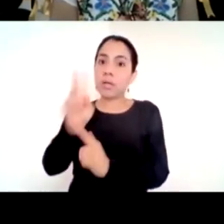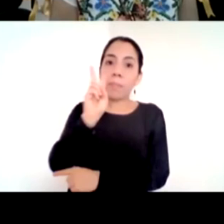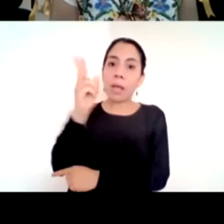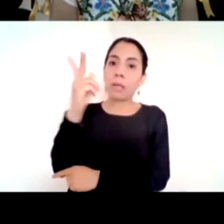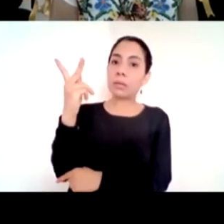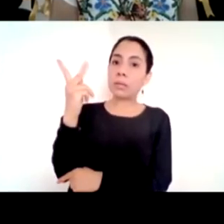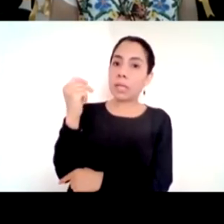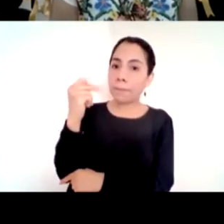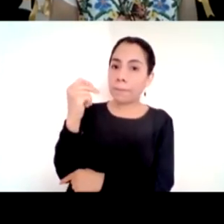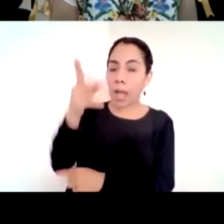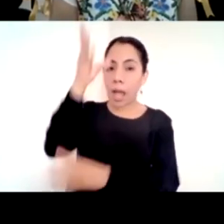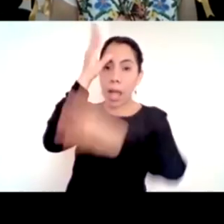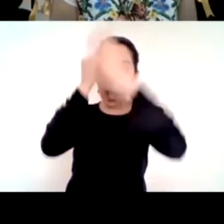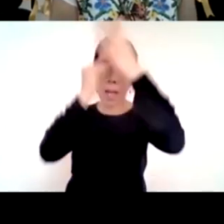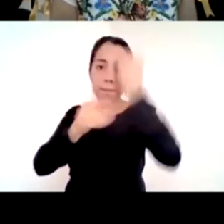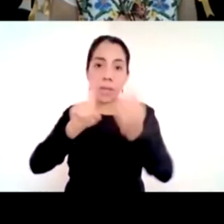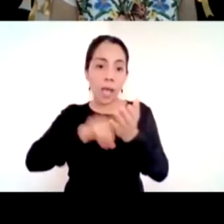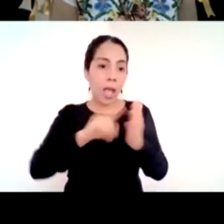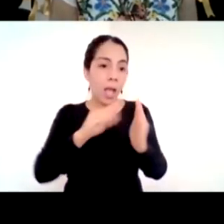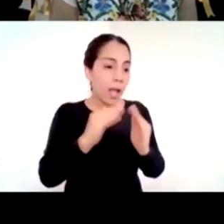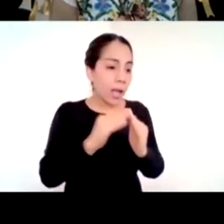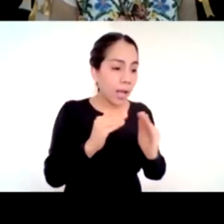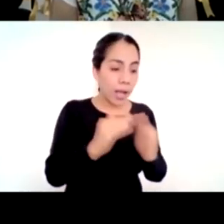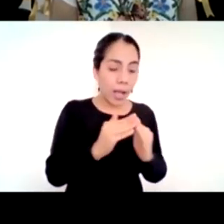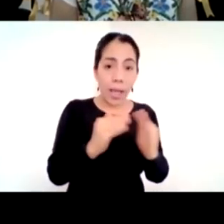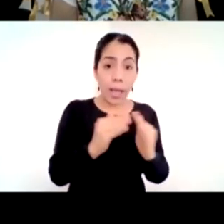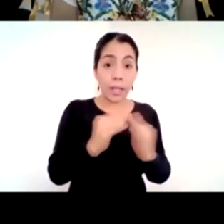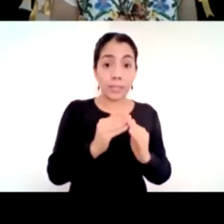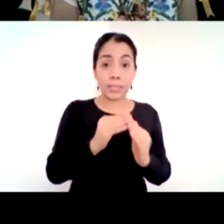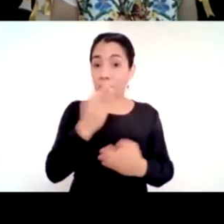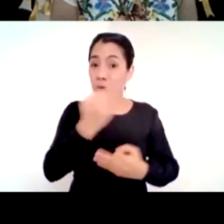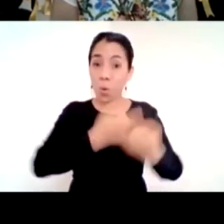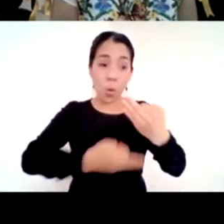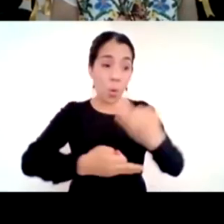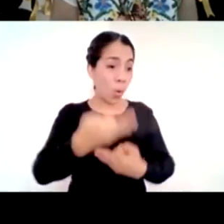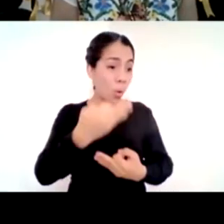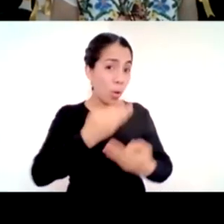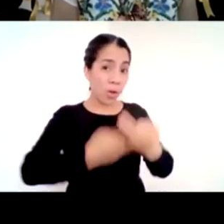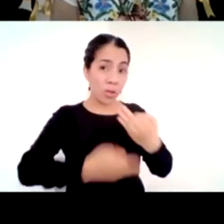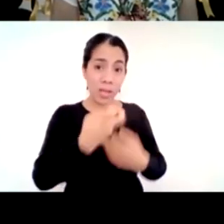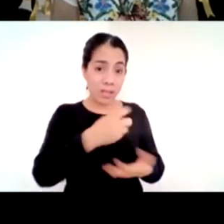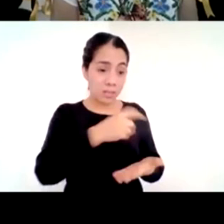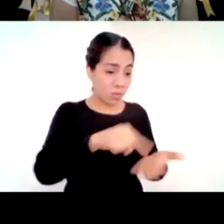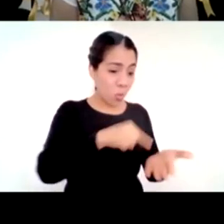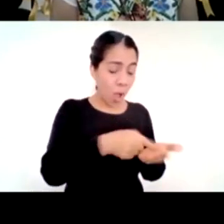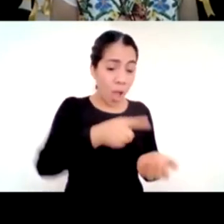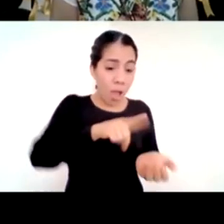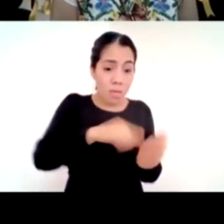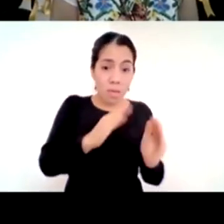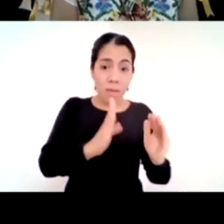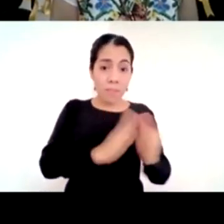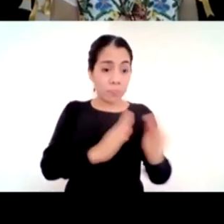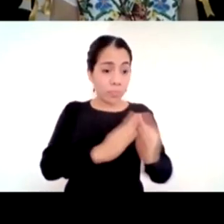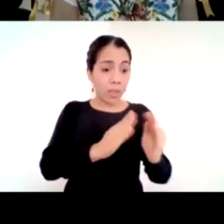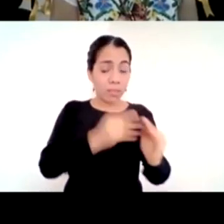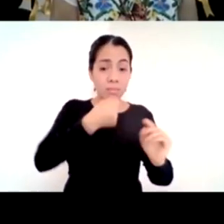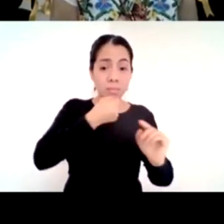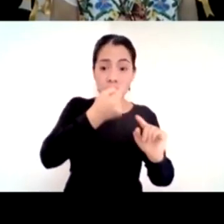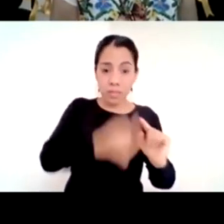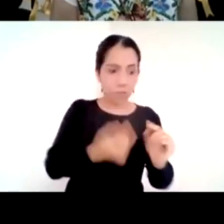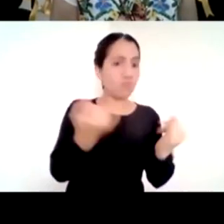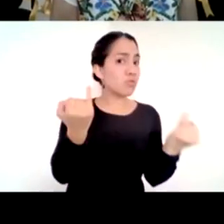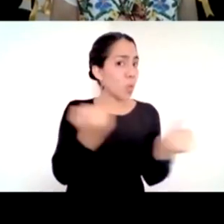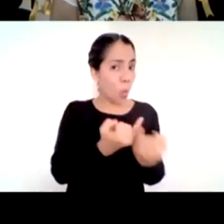buscando ellos la concentración y ahí estuvieron los papás también trabajando con